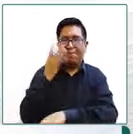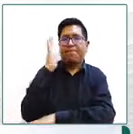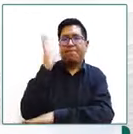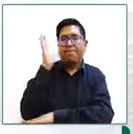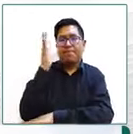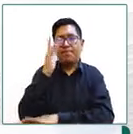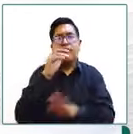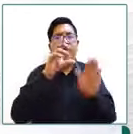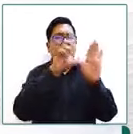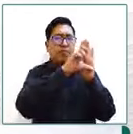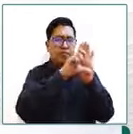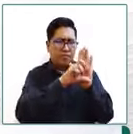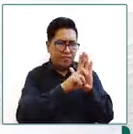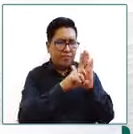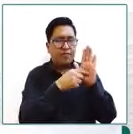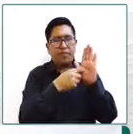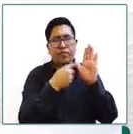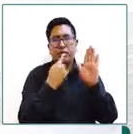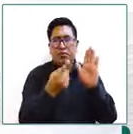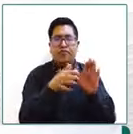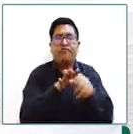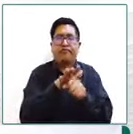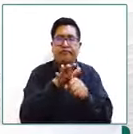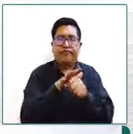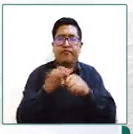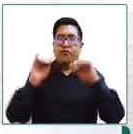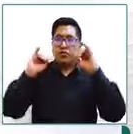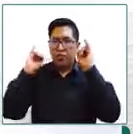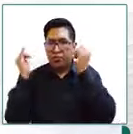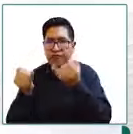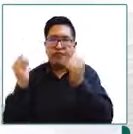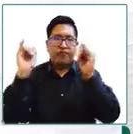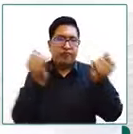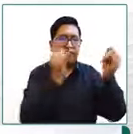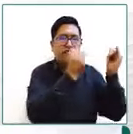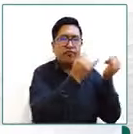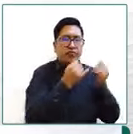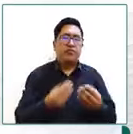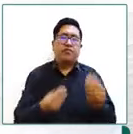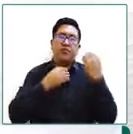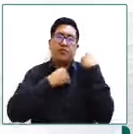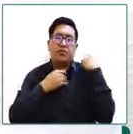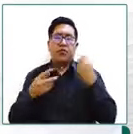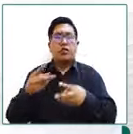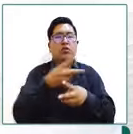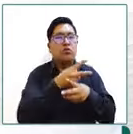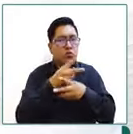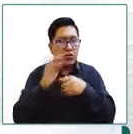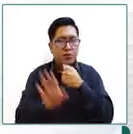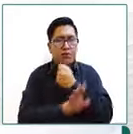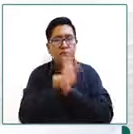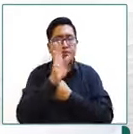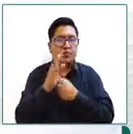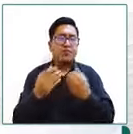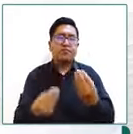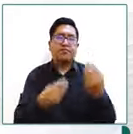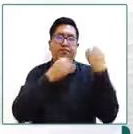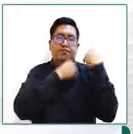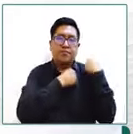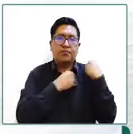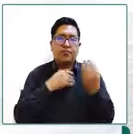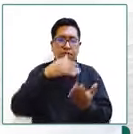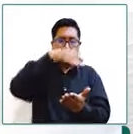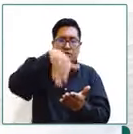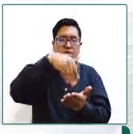marco normativo por el cual las instituciones del sistema de protección tienen en este caso los centros de